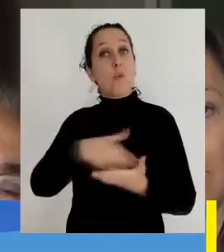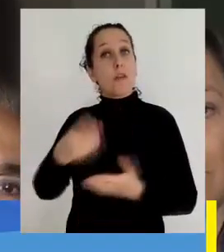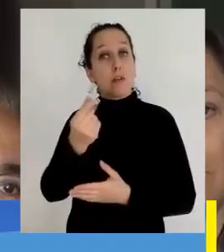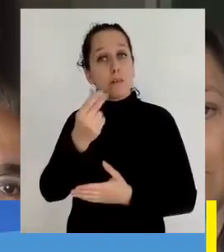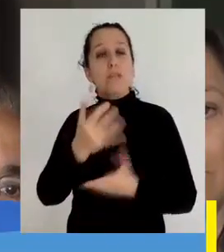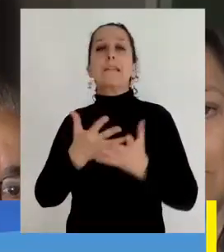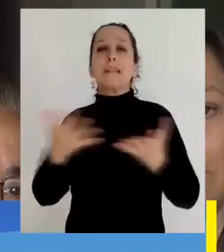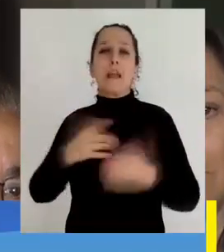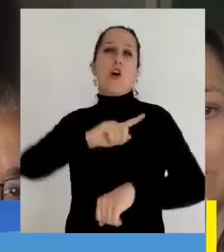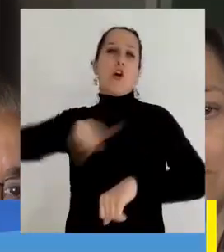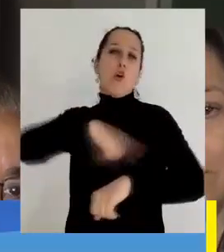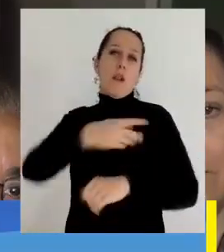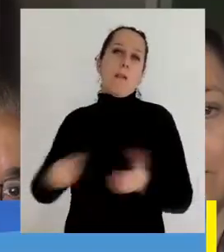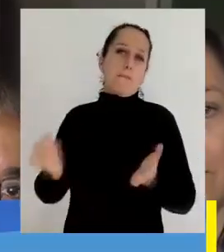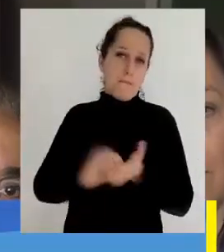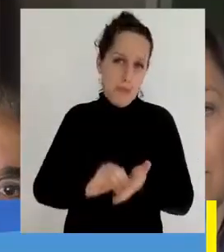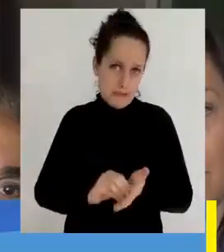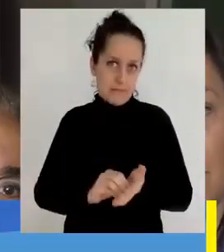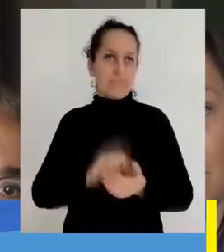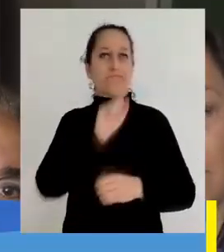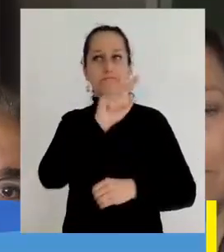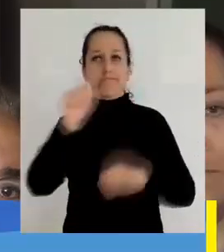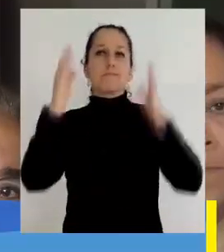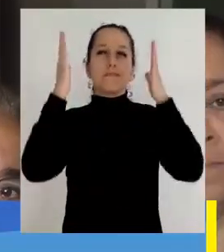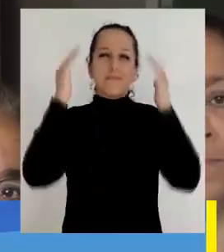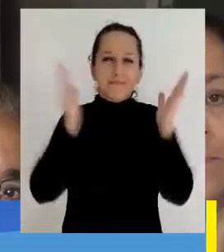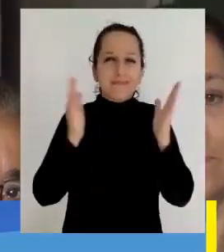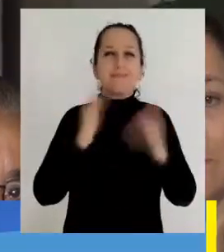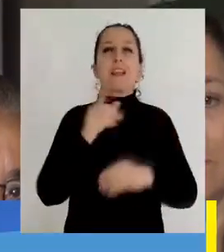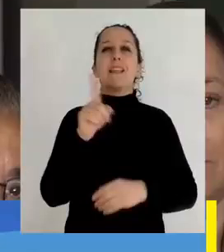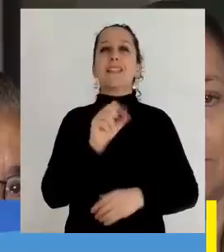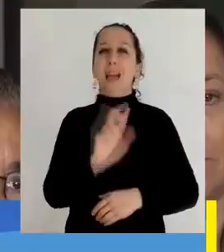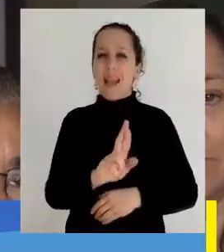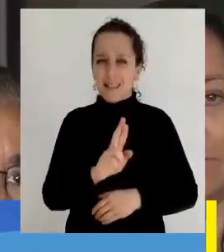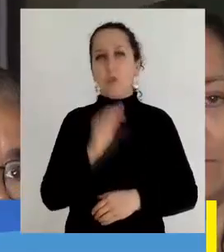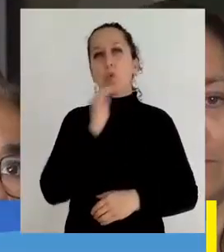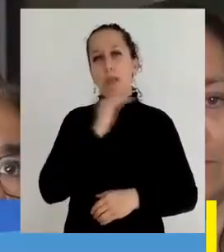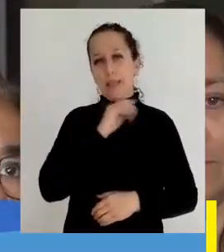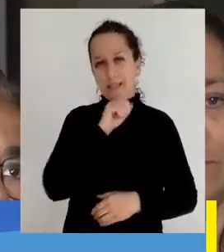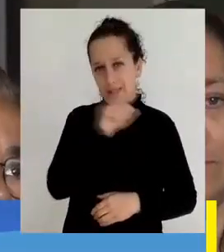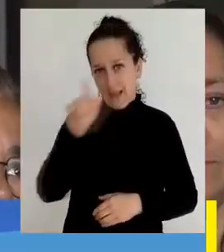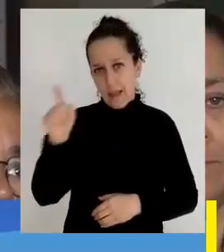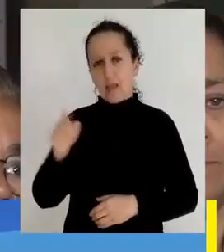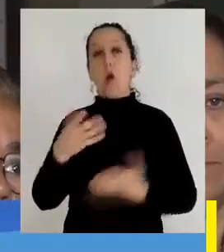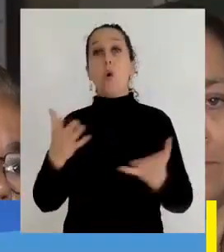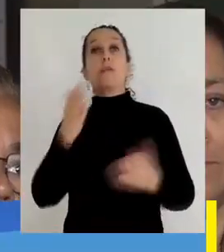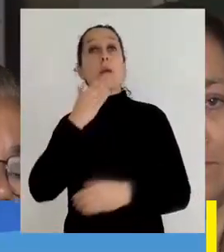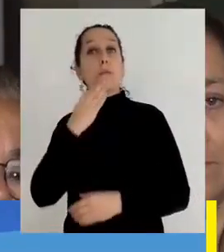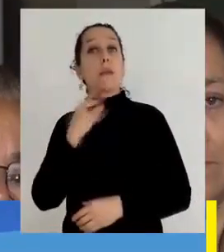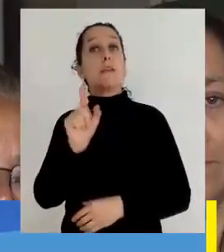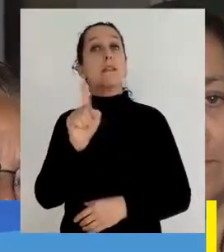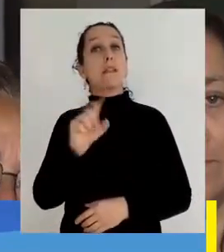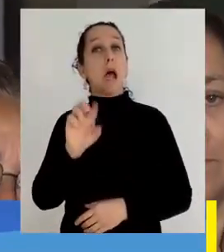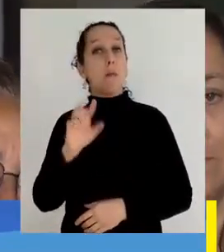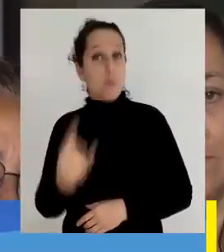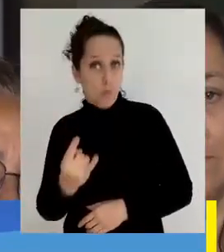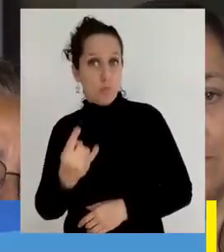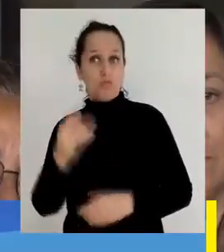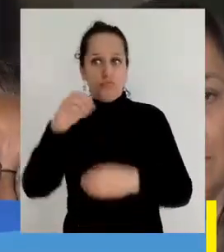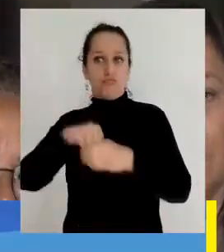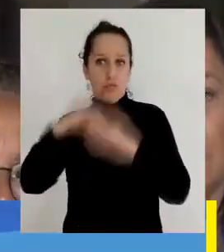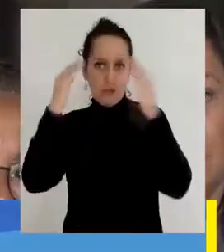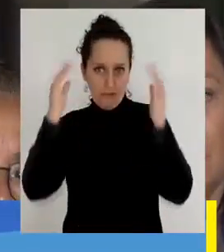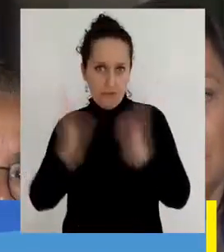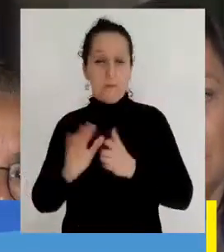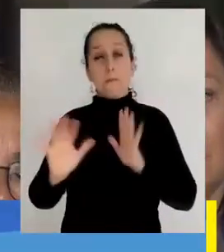en la ampliación de horarios, en todo lo que son los SAR, tenemos la obra que se está realizando en los diferentes ZAPU de los ZEFAM de la Comuna de